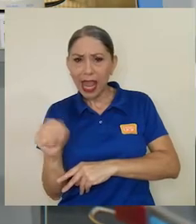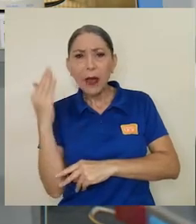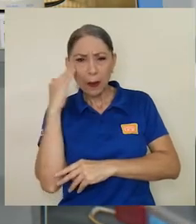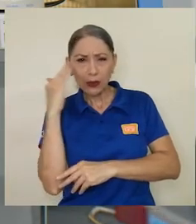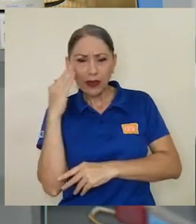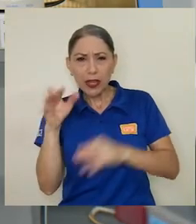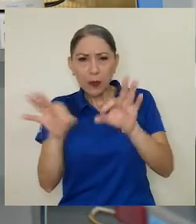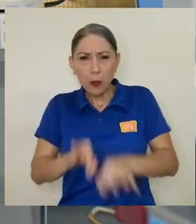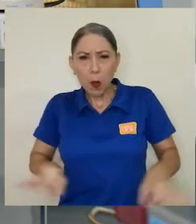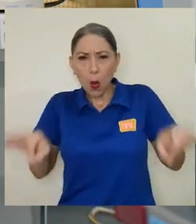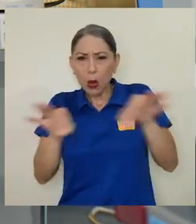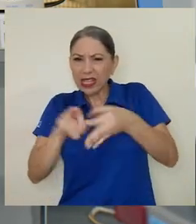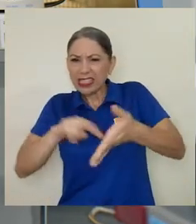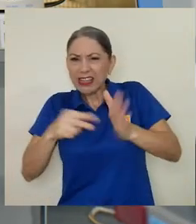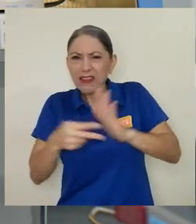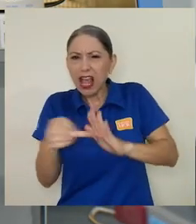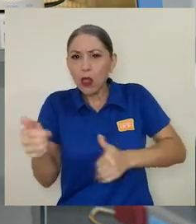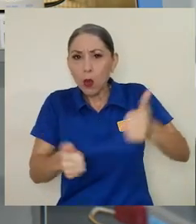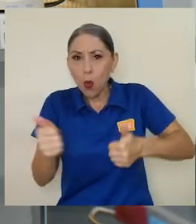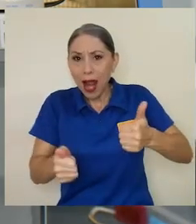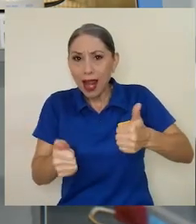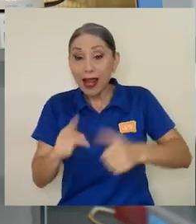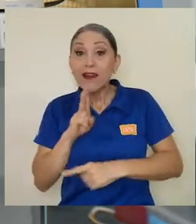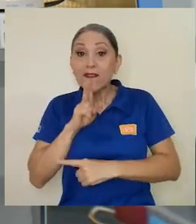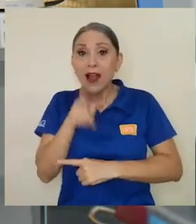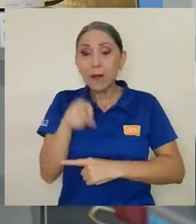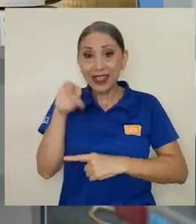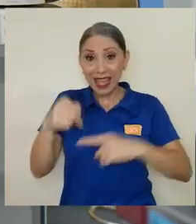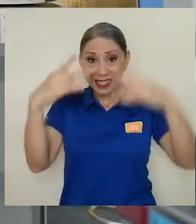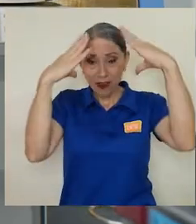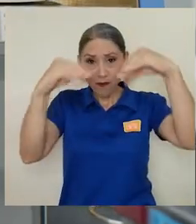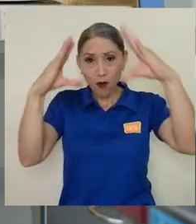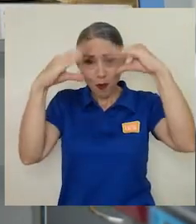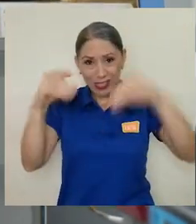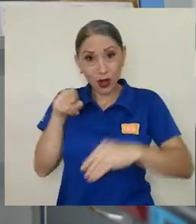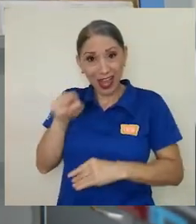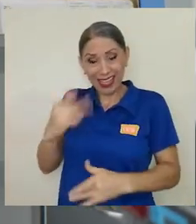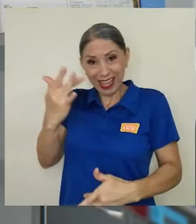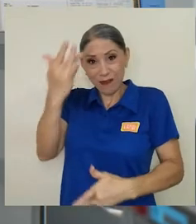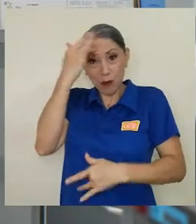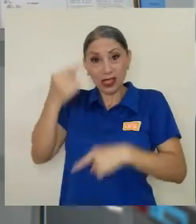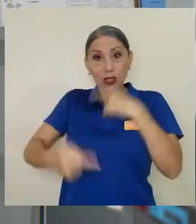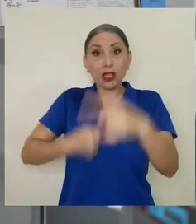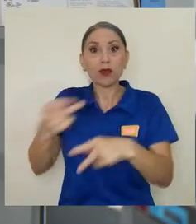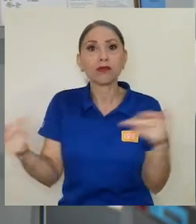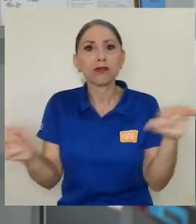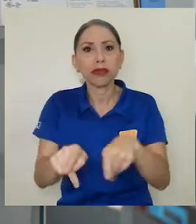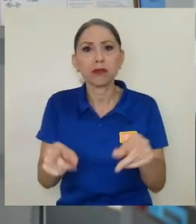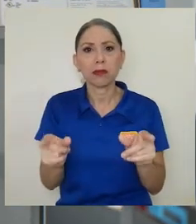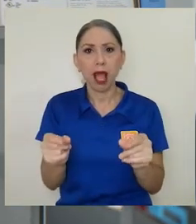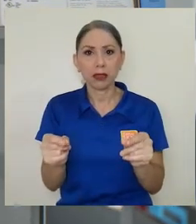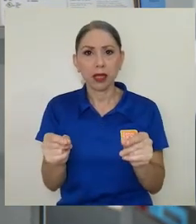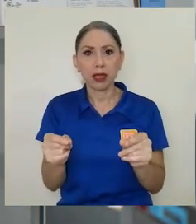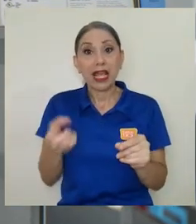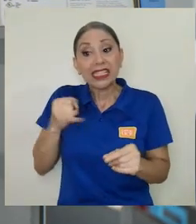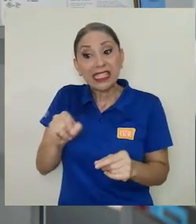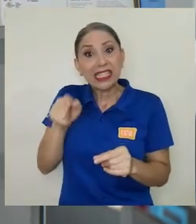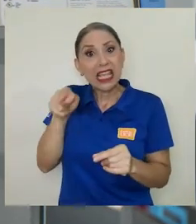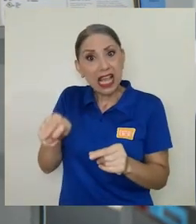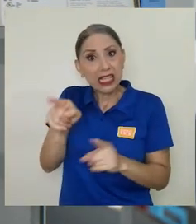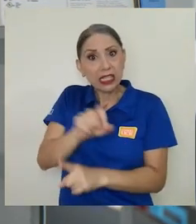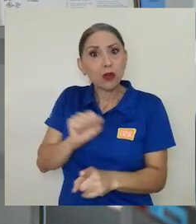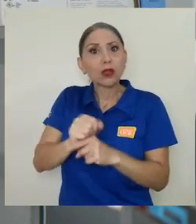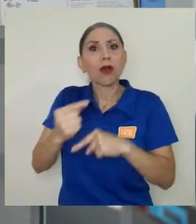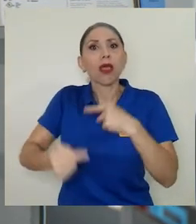realmente esa lesión que estamos observando o esa información, esa infección se va a transformar en cáncer posteriormente, si hay una progresión de la